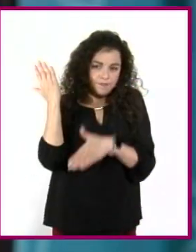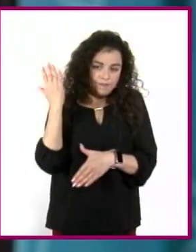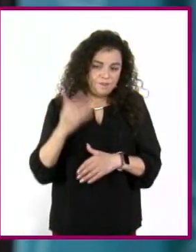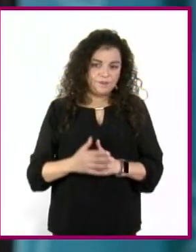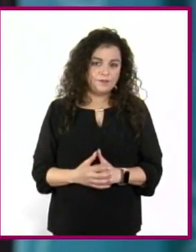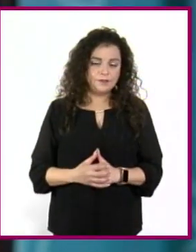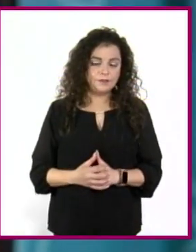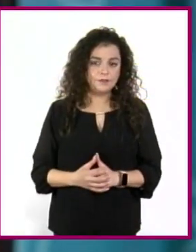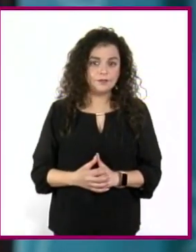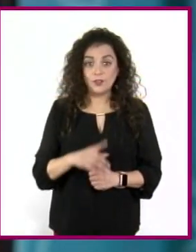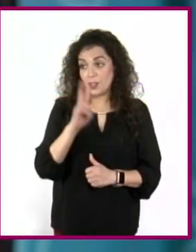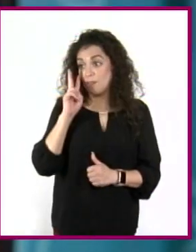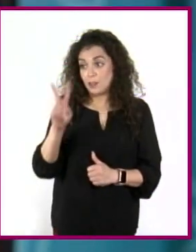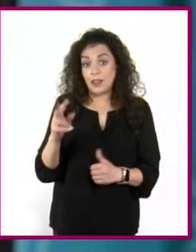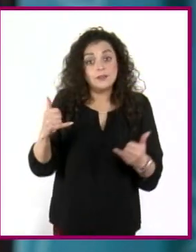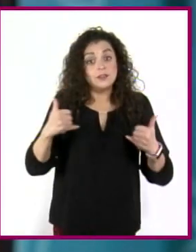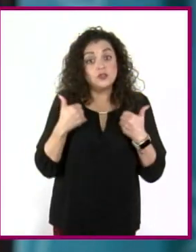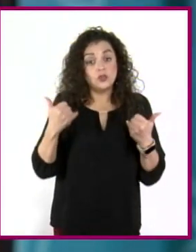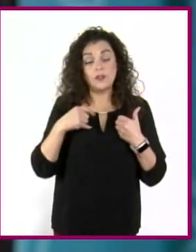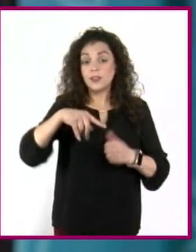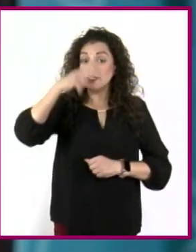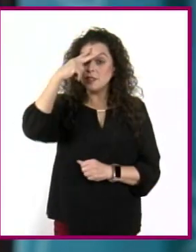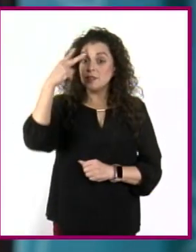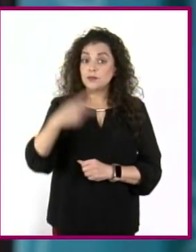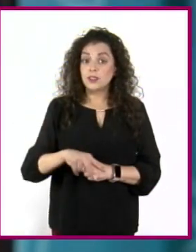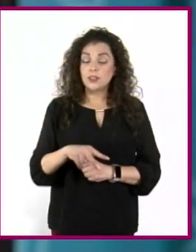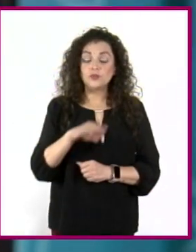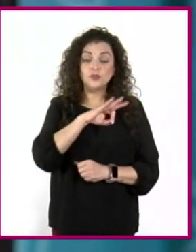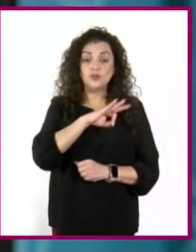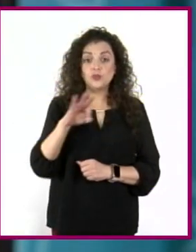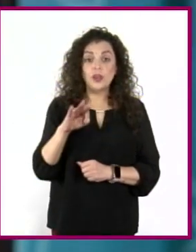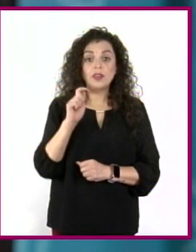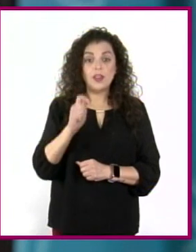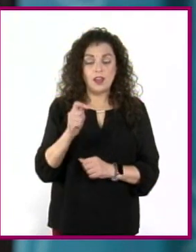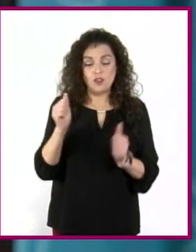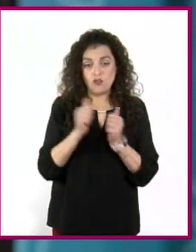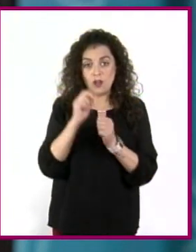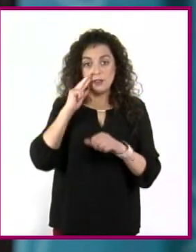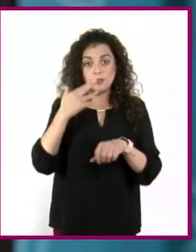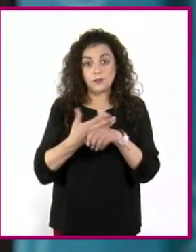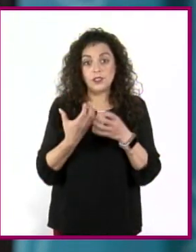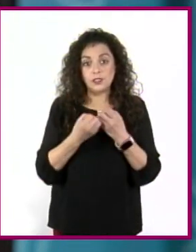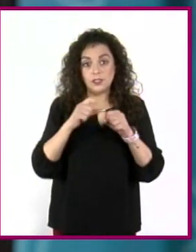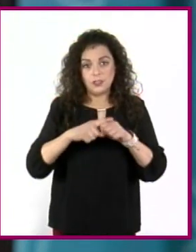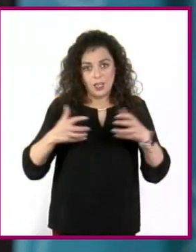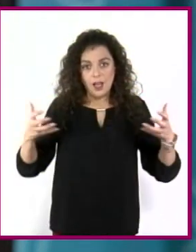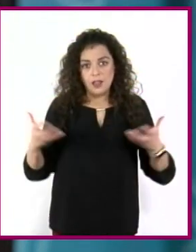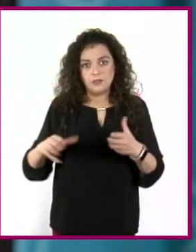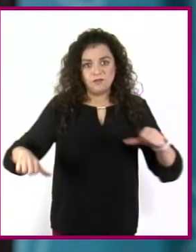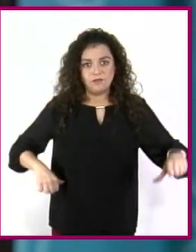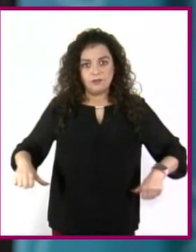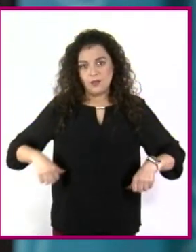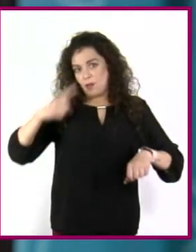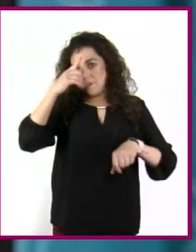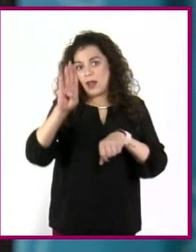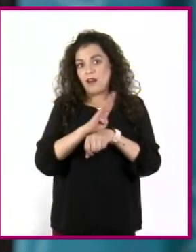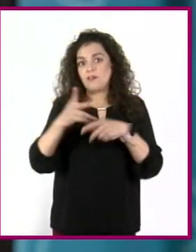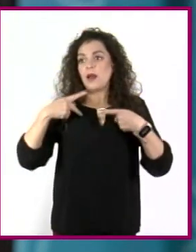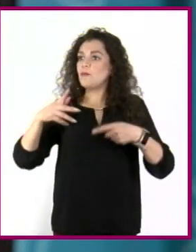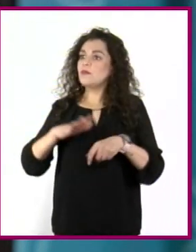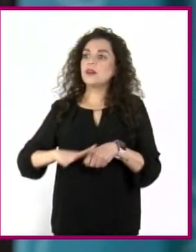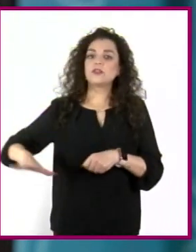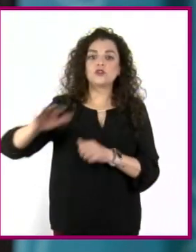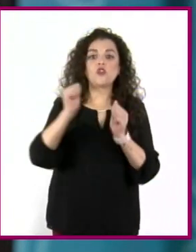Como vimos, las y los jóvenes de México tienen la capacidad de actuar con responsabilidad social en beneficio de la población a través de